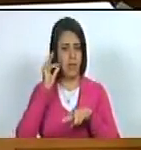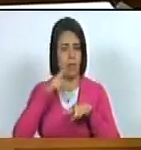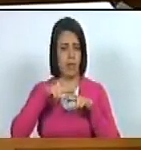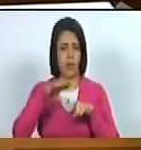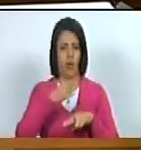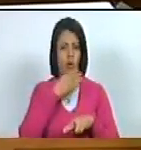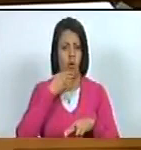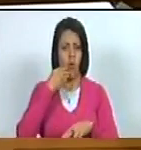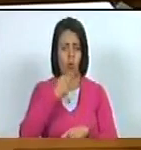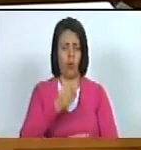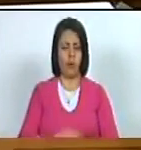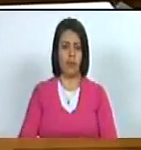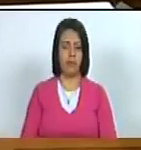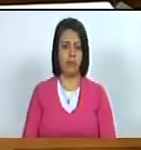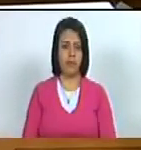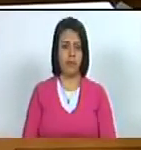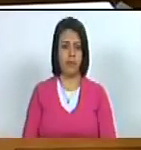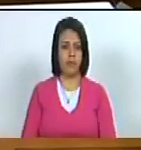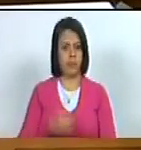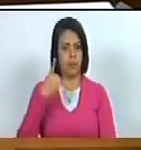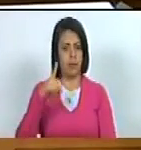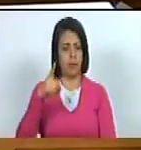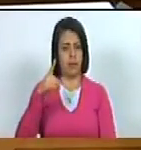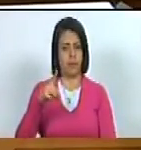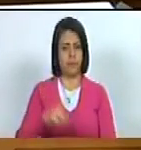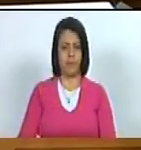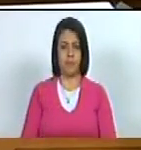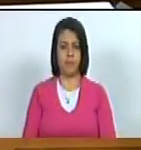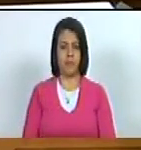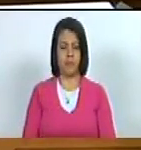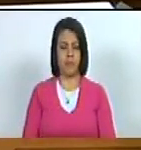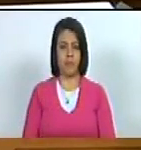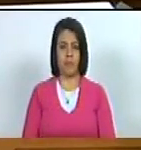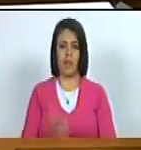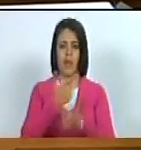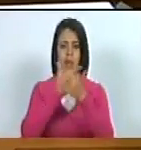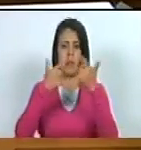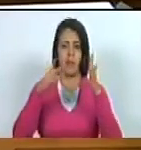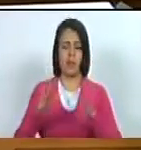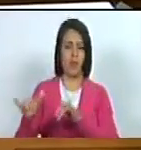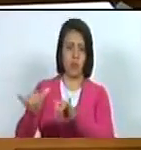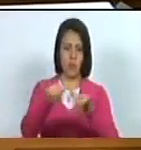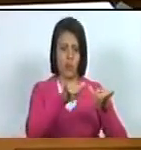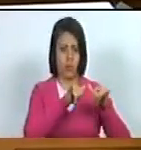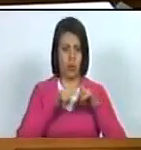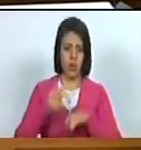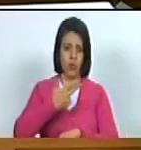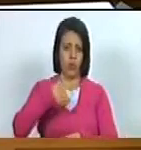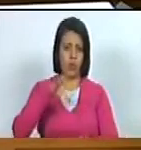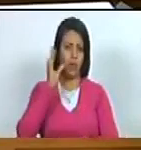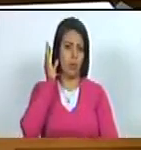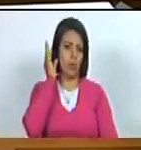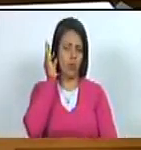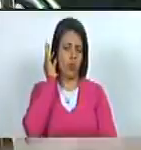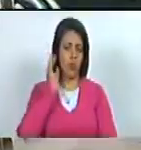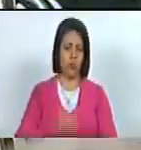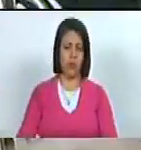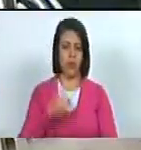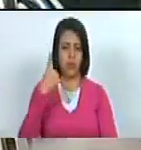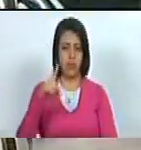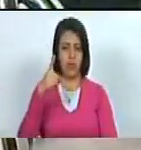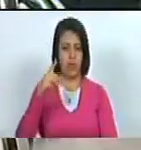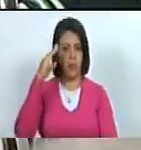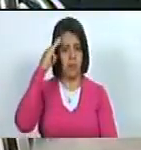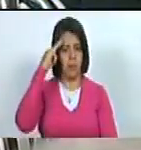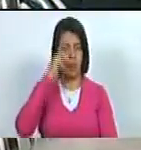adolescentes el derecho a la libertad y a la igualdad de nuestras mujeres el derecho